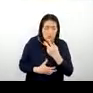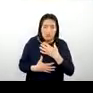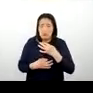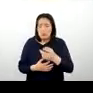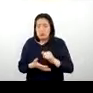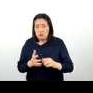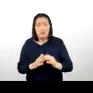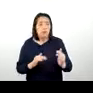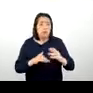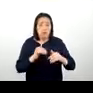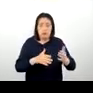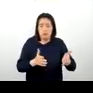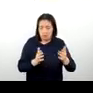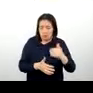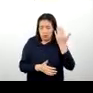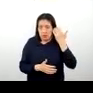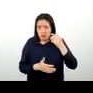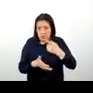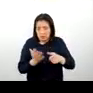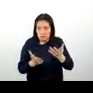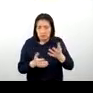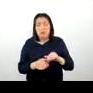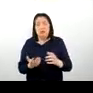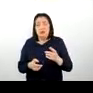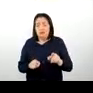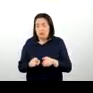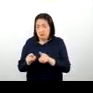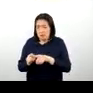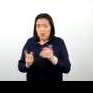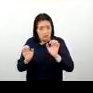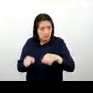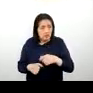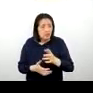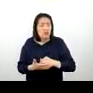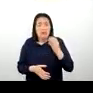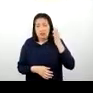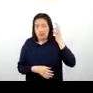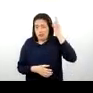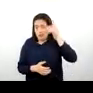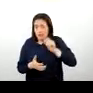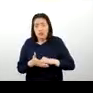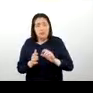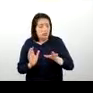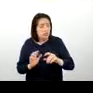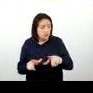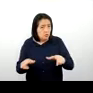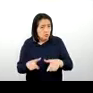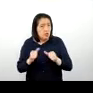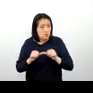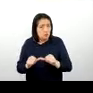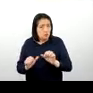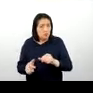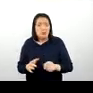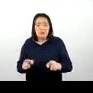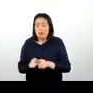un Complejo Arqueológico, sino que también y de esta arquitectura Inca todavía que se mantiene en el lugar, sino que también está